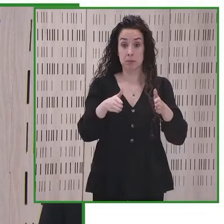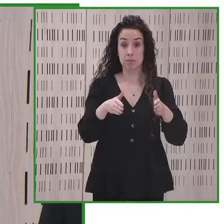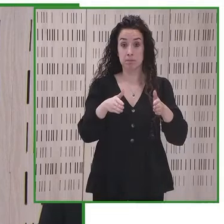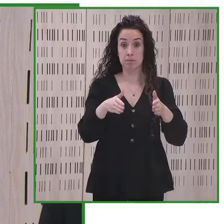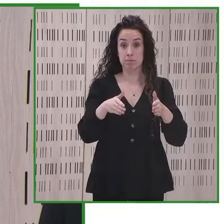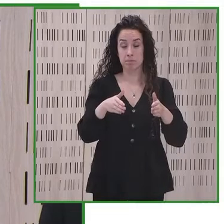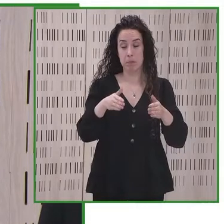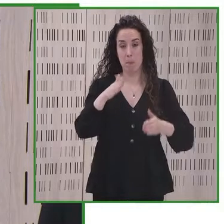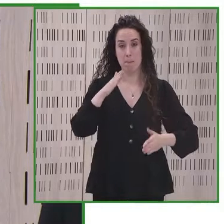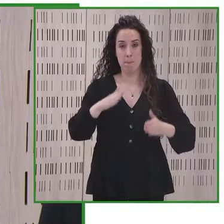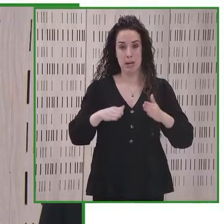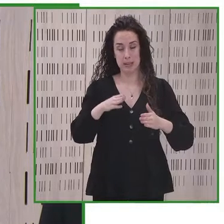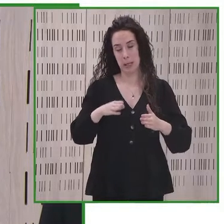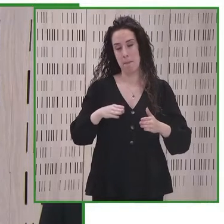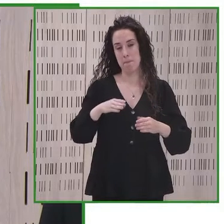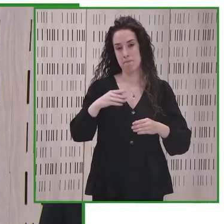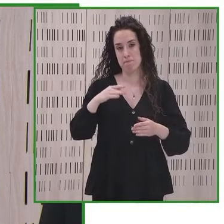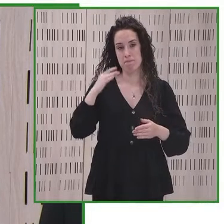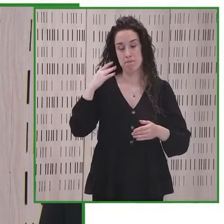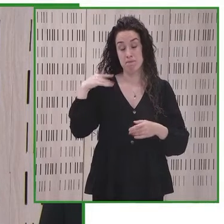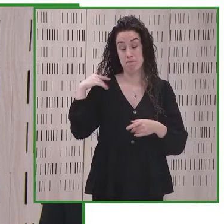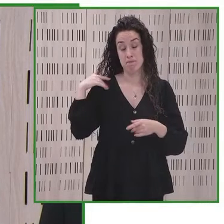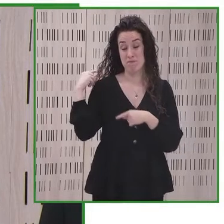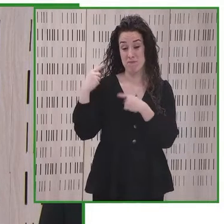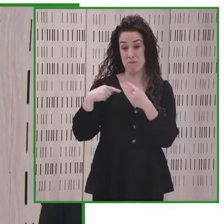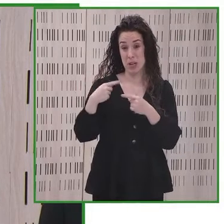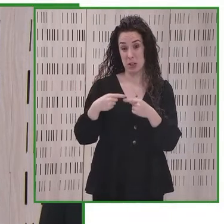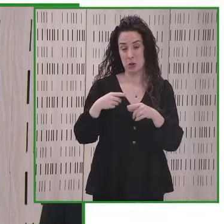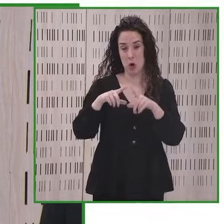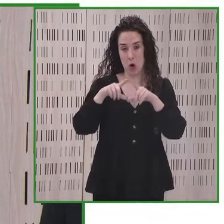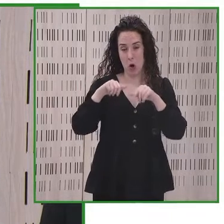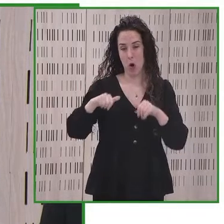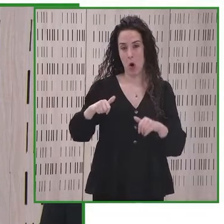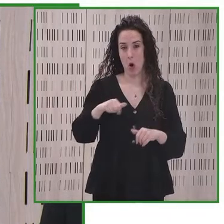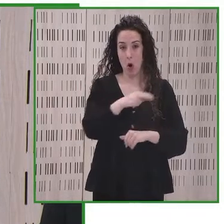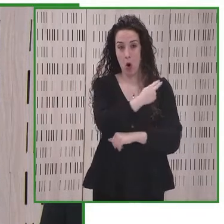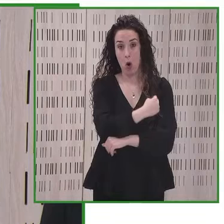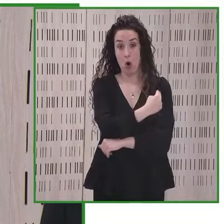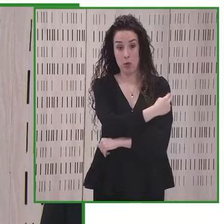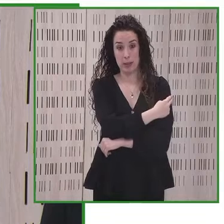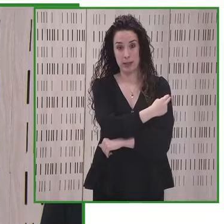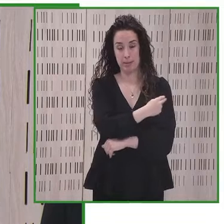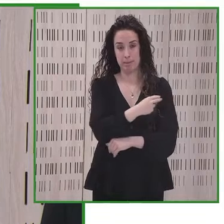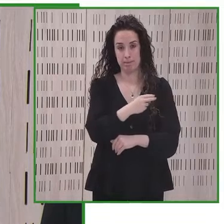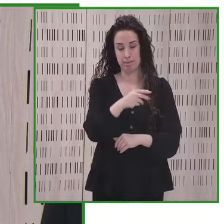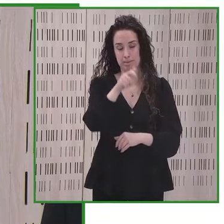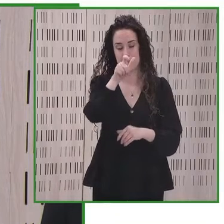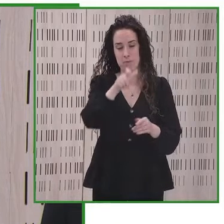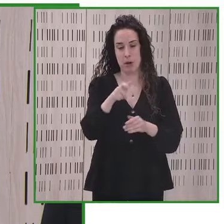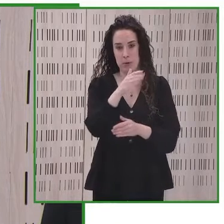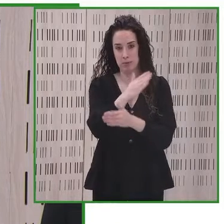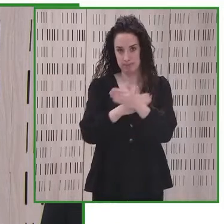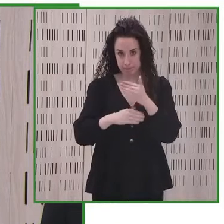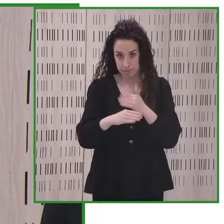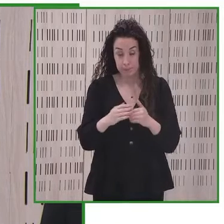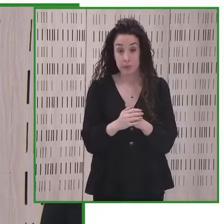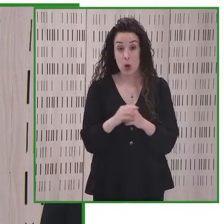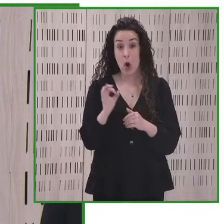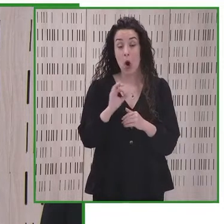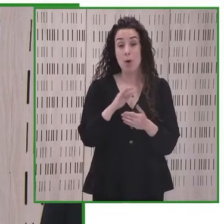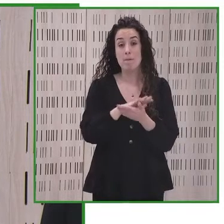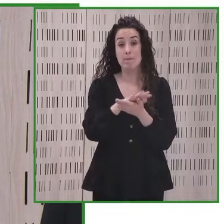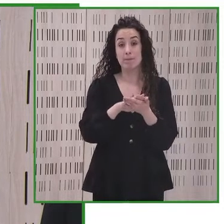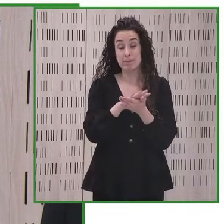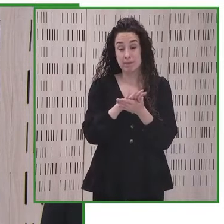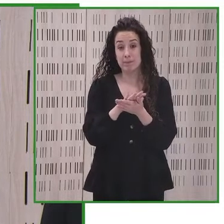metodológica, promovido por la Fundación Hospital Nacional de Paraplégicos. O hablarles de la evolución y